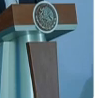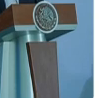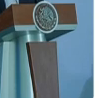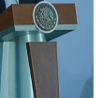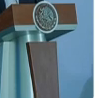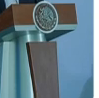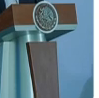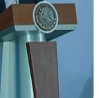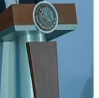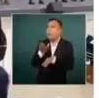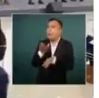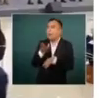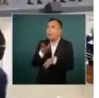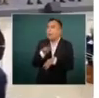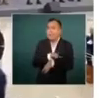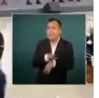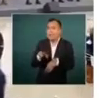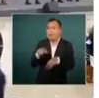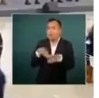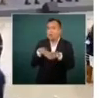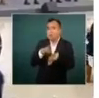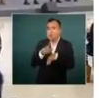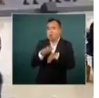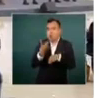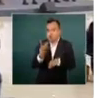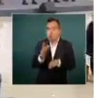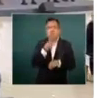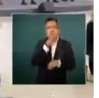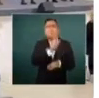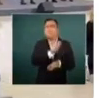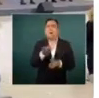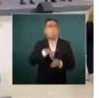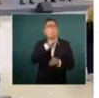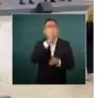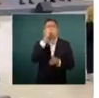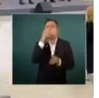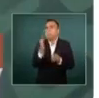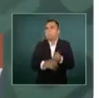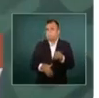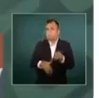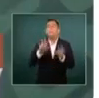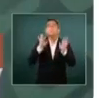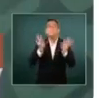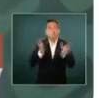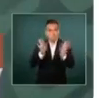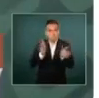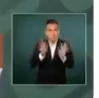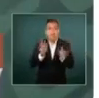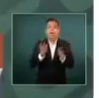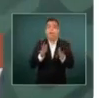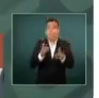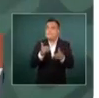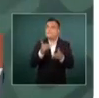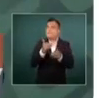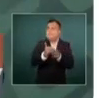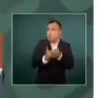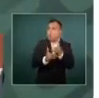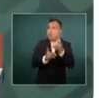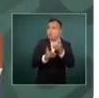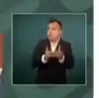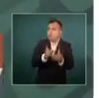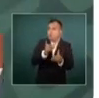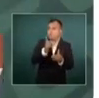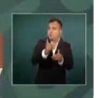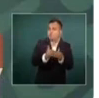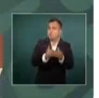México Andrés Manuel López Obrador dimos una noticia muy esperada sobre el arranque de operaciones de la línea 3 del tren ligero y los